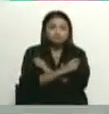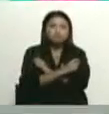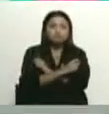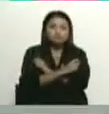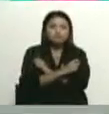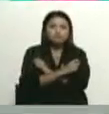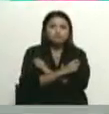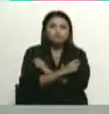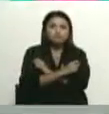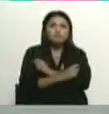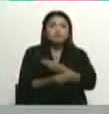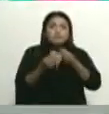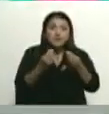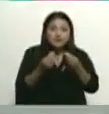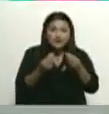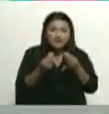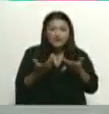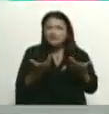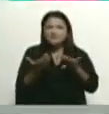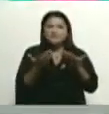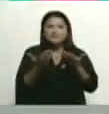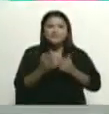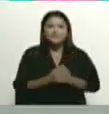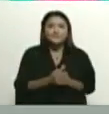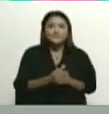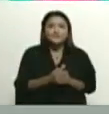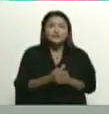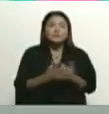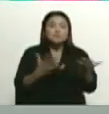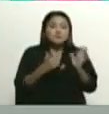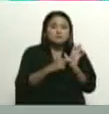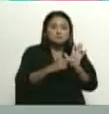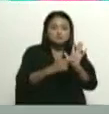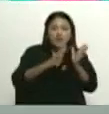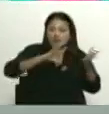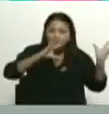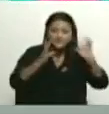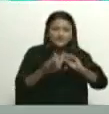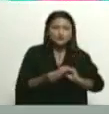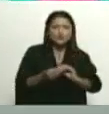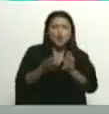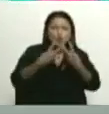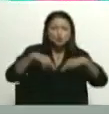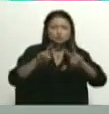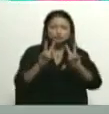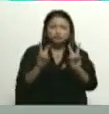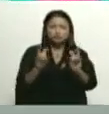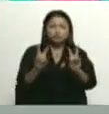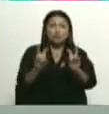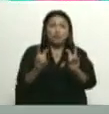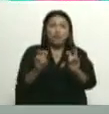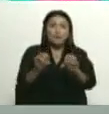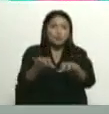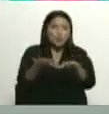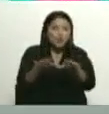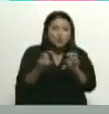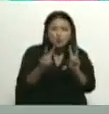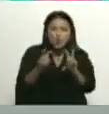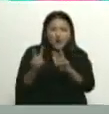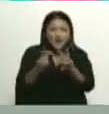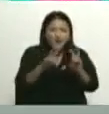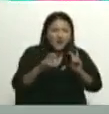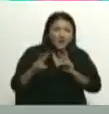Para que se pongan al servicio de las grandes mayorías. Para que se adapten al mundo actual, a la